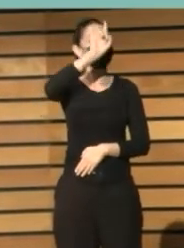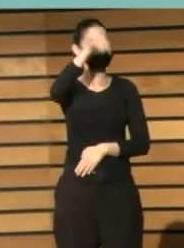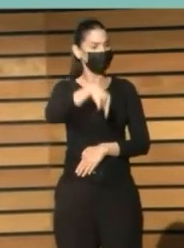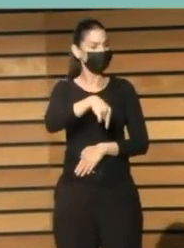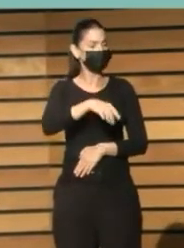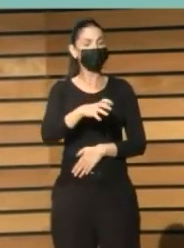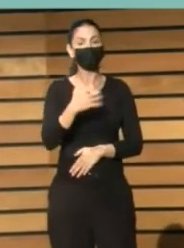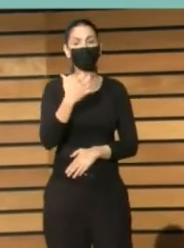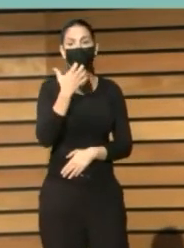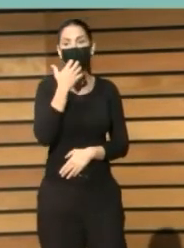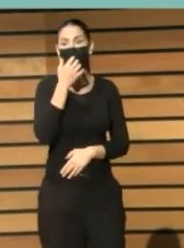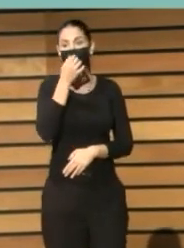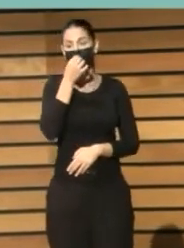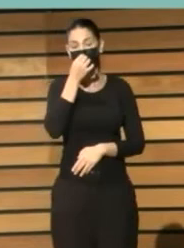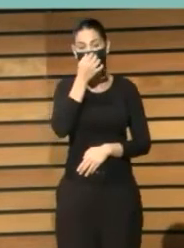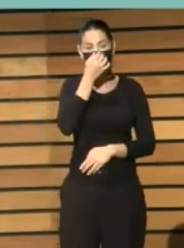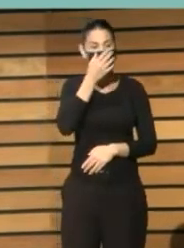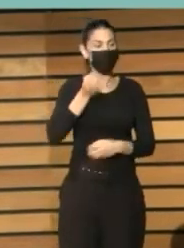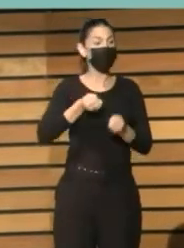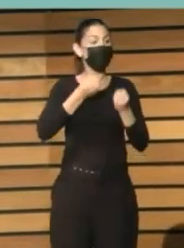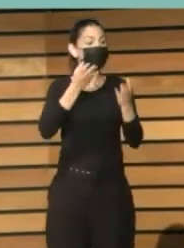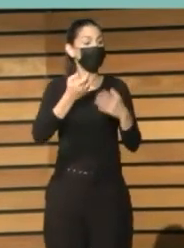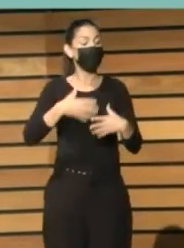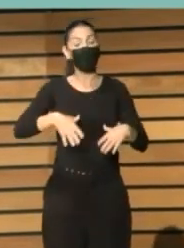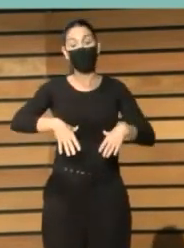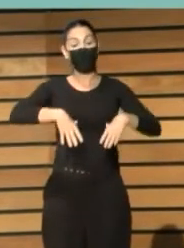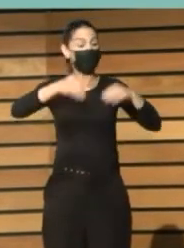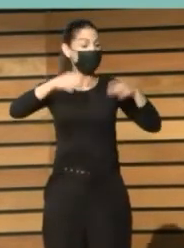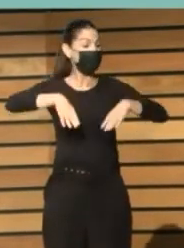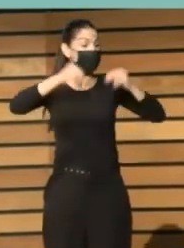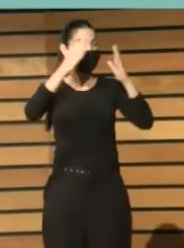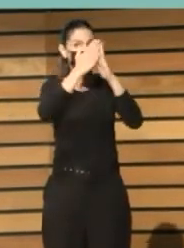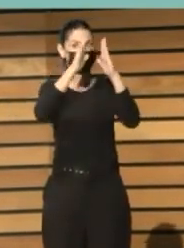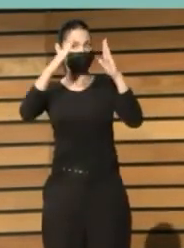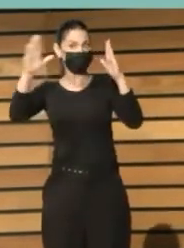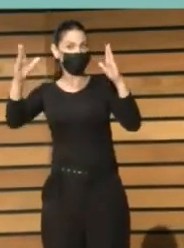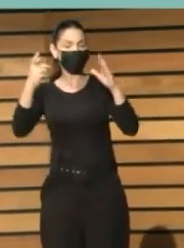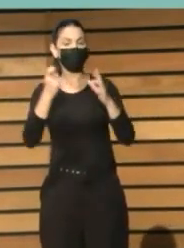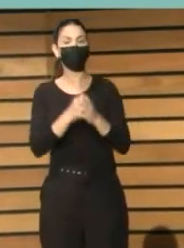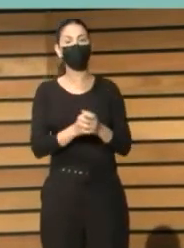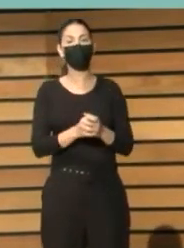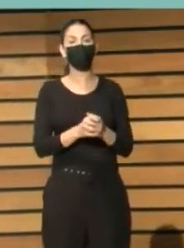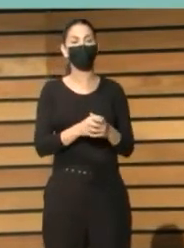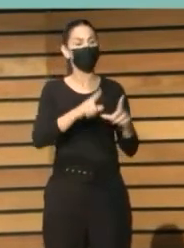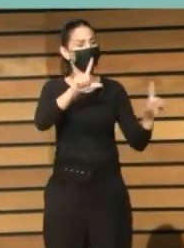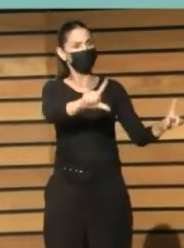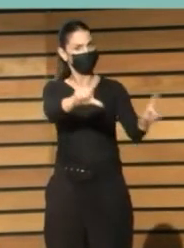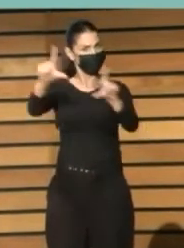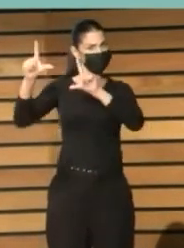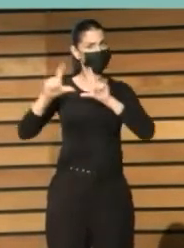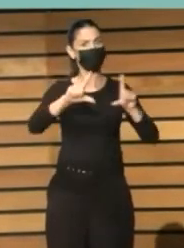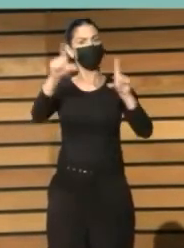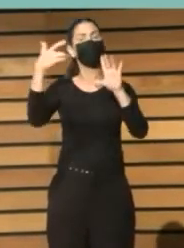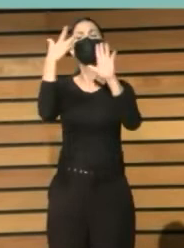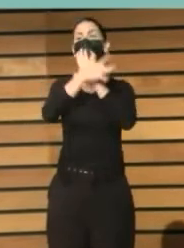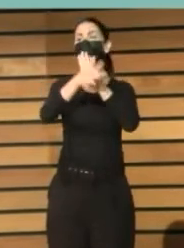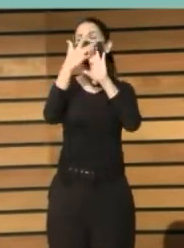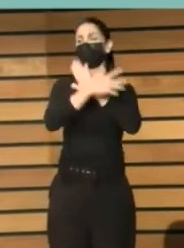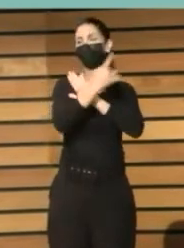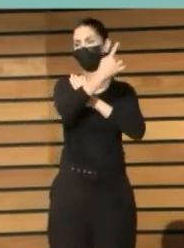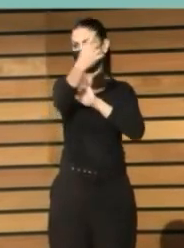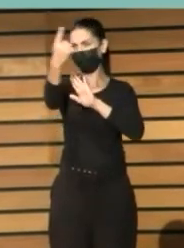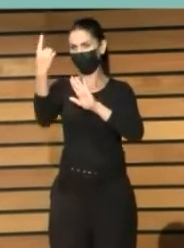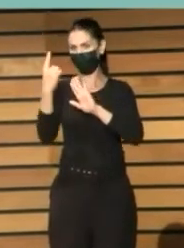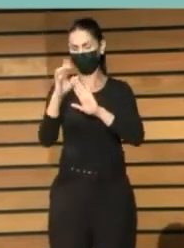cuando cuentan lo hacen en nombre de la biblioteca de Arupa vamos a ir viendo algunas imágenes y yo luego les iré contando un